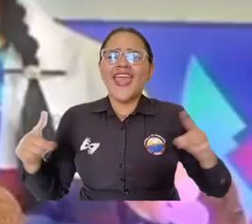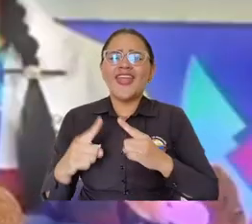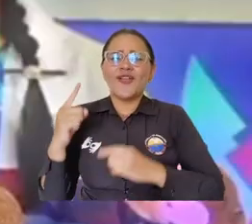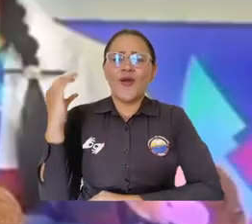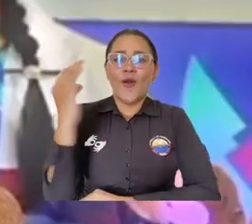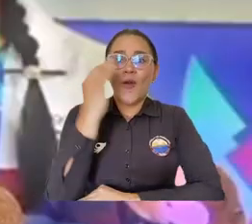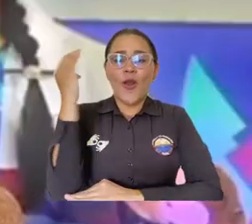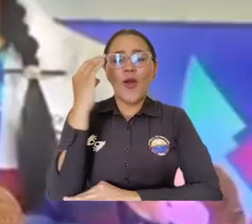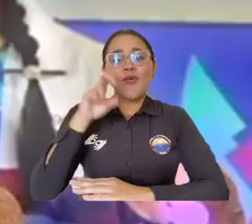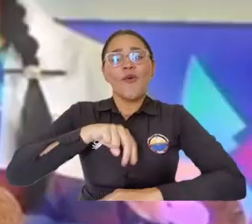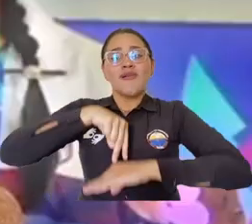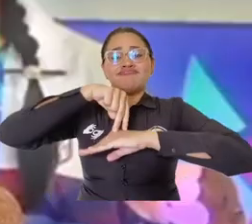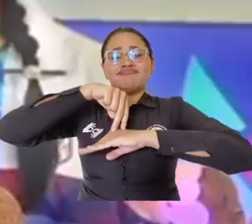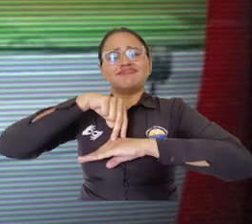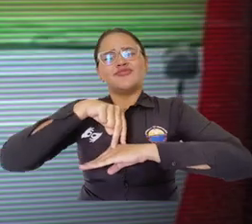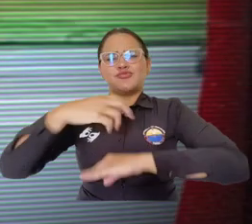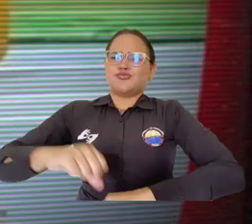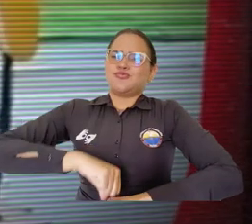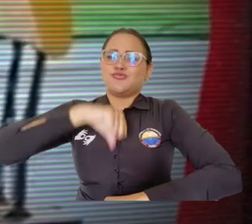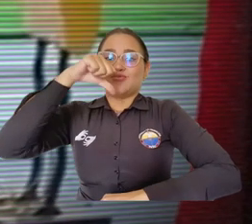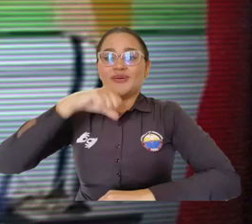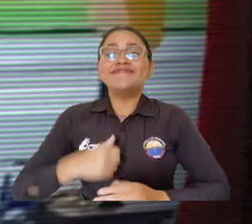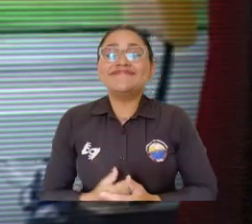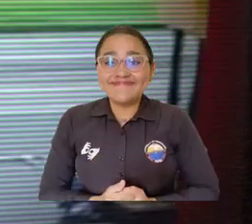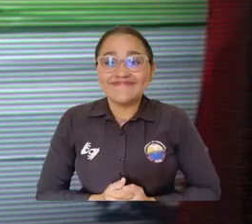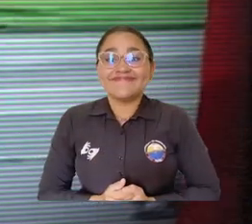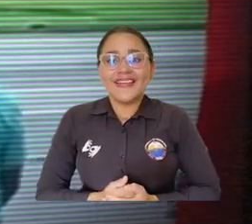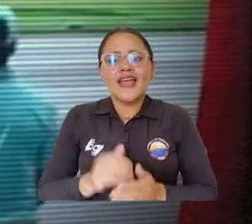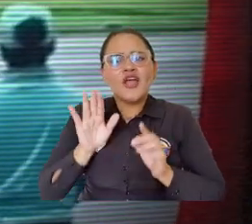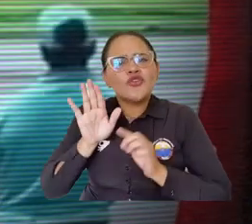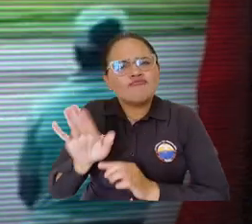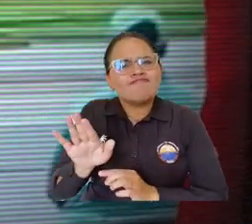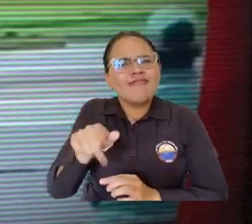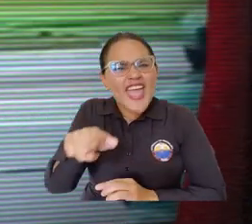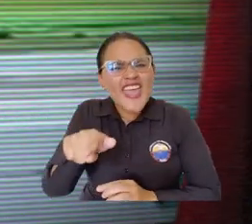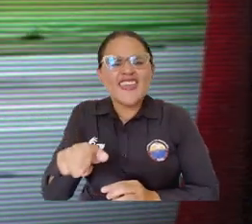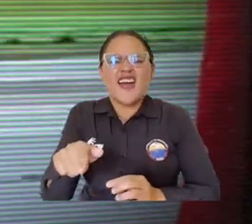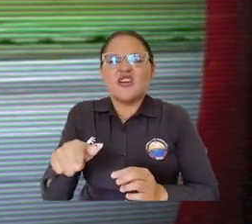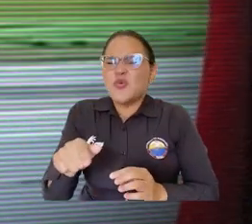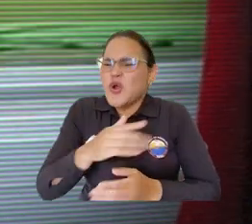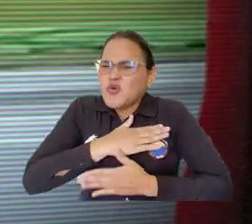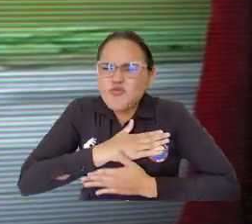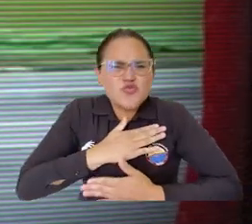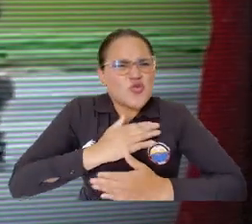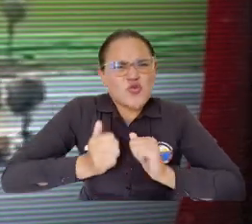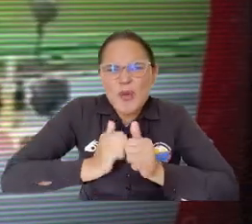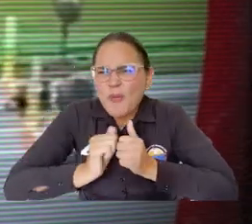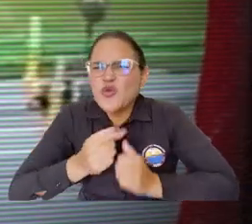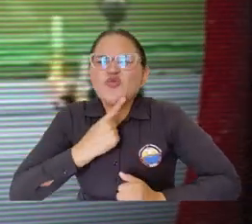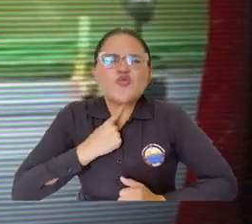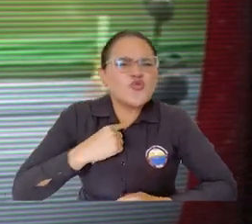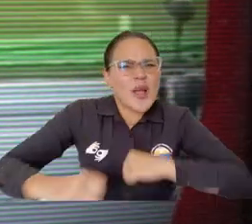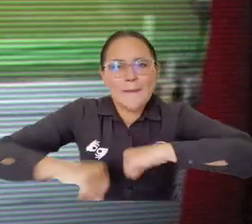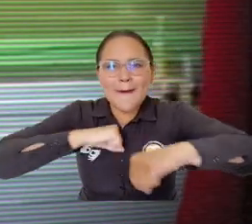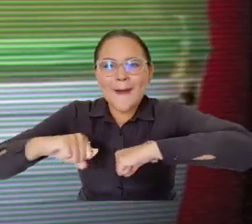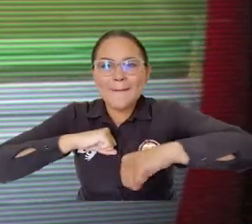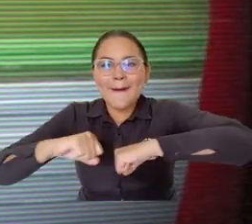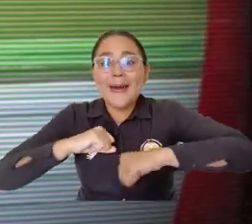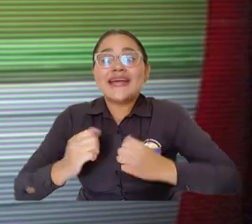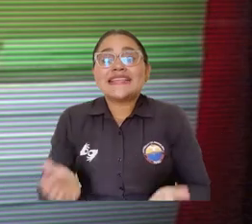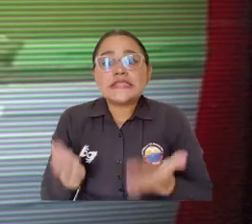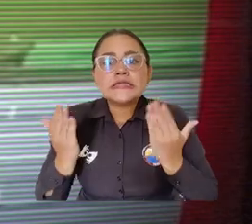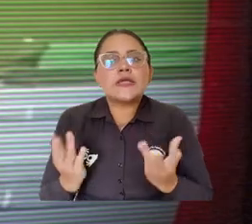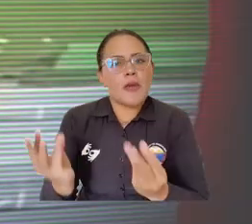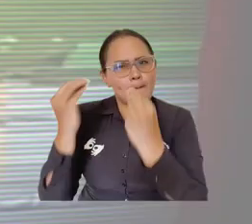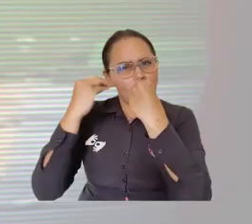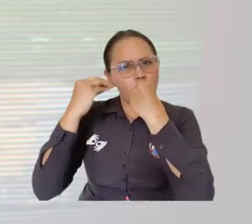himno cuando estamos en ese podio. Gran parte de la consagración de Natalia como deportista se ha complementado con su formación como